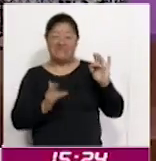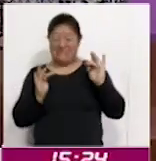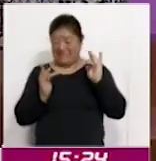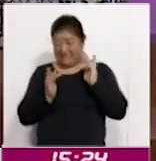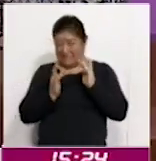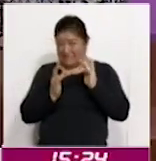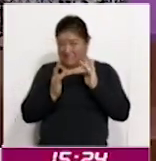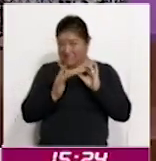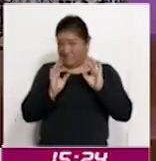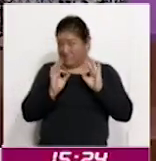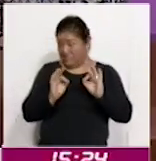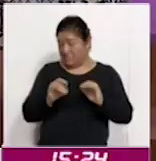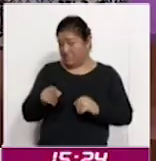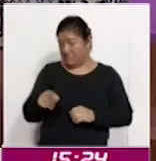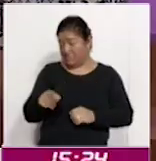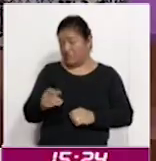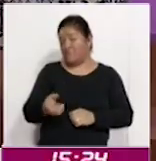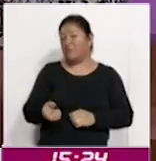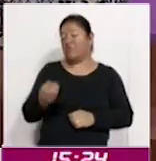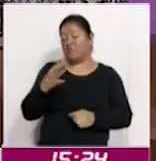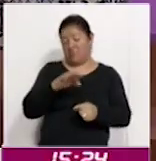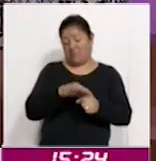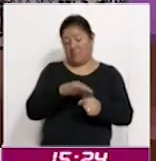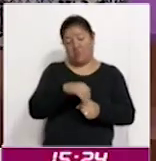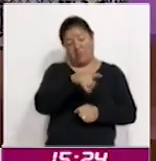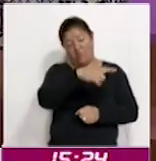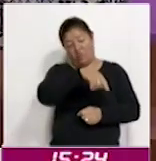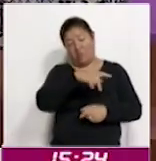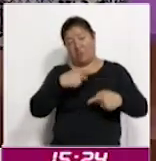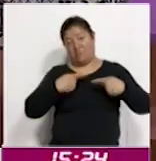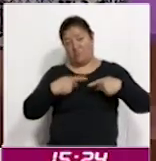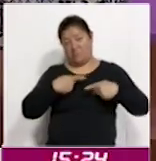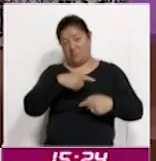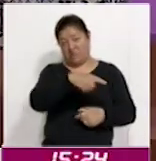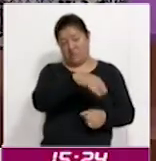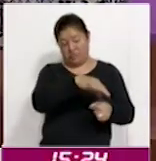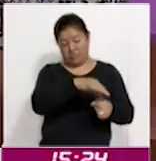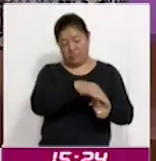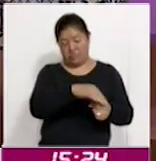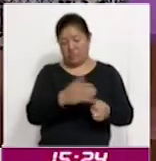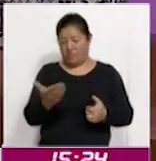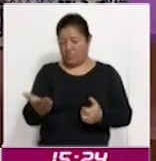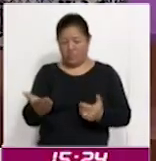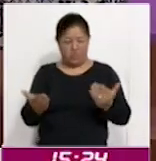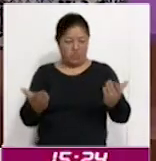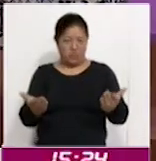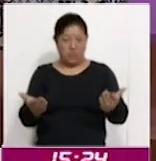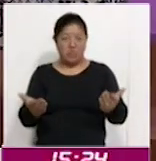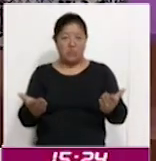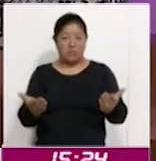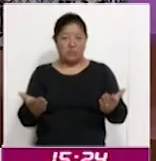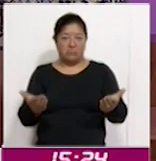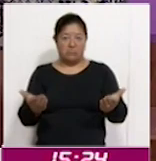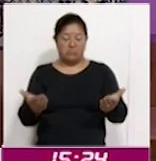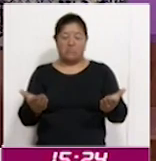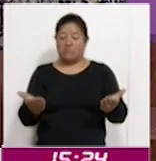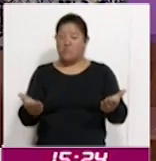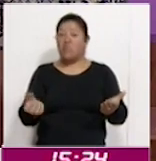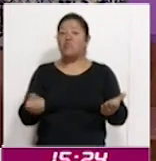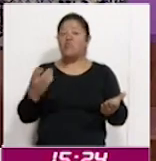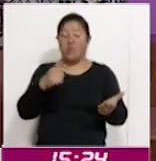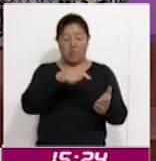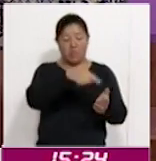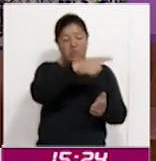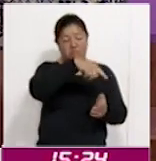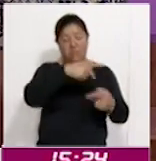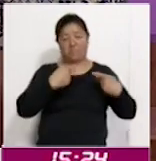votos, el número de personas que sufragaron y el número de boletas sobrantes, en comparación con el